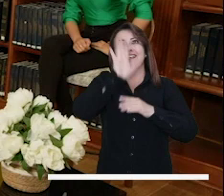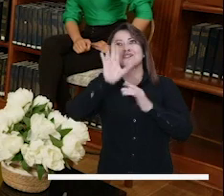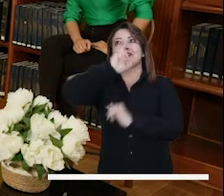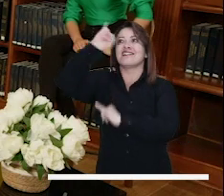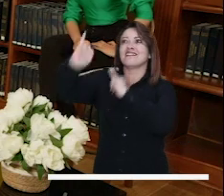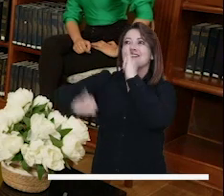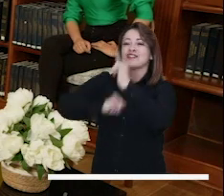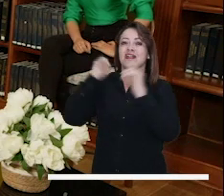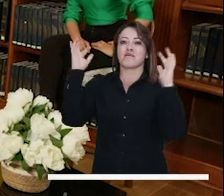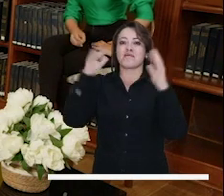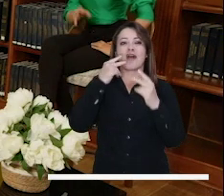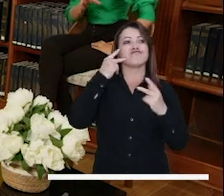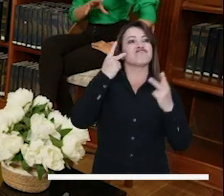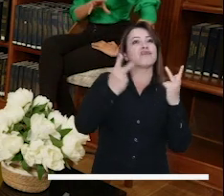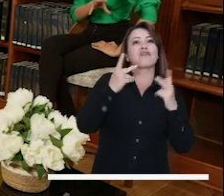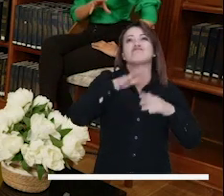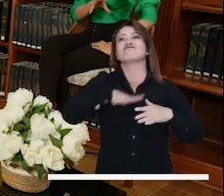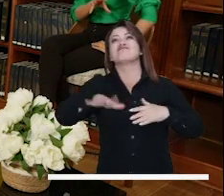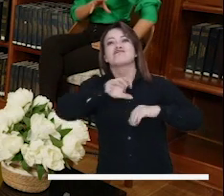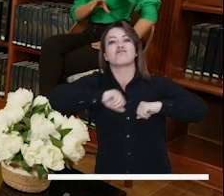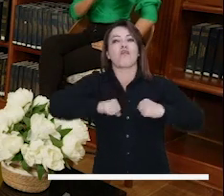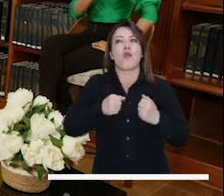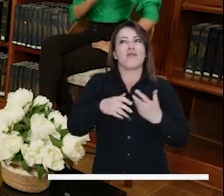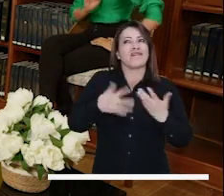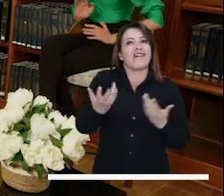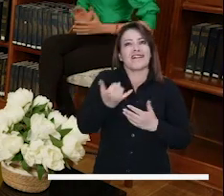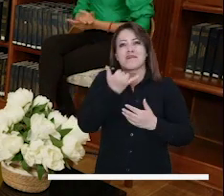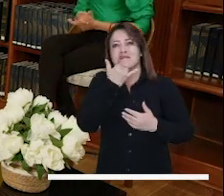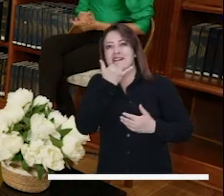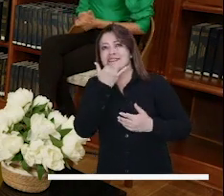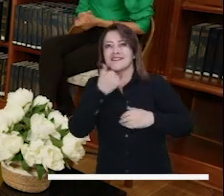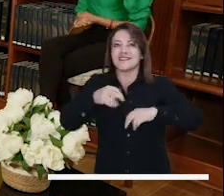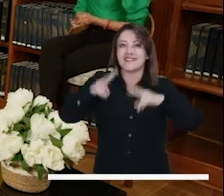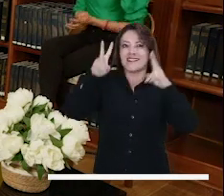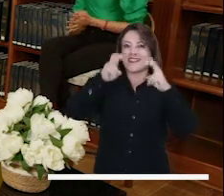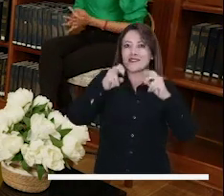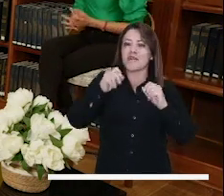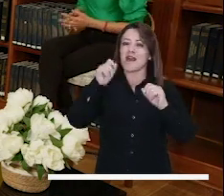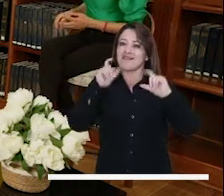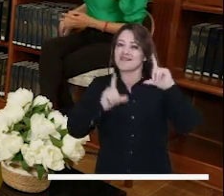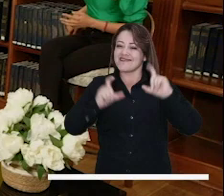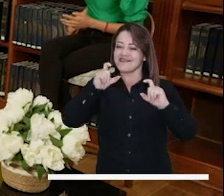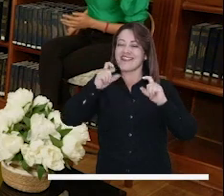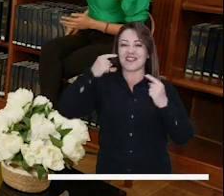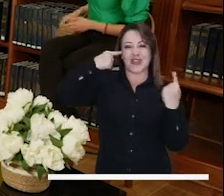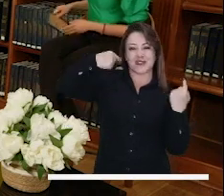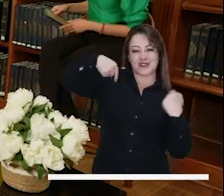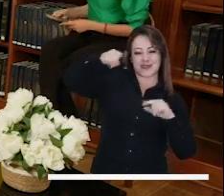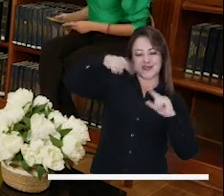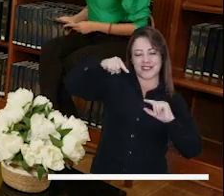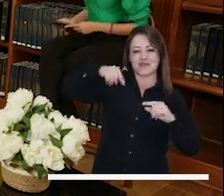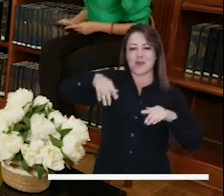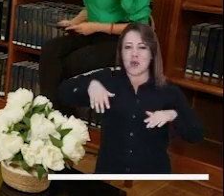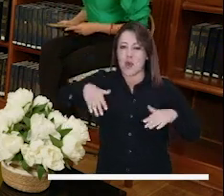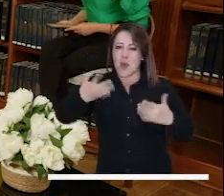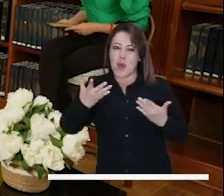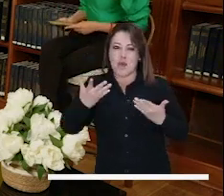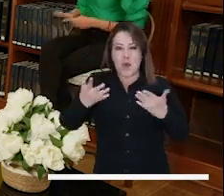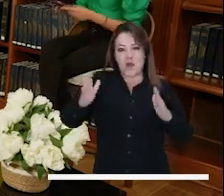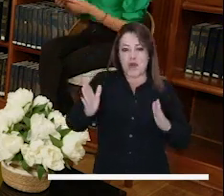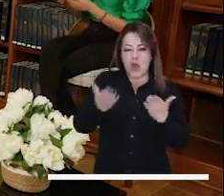esto en realidad a la ciudad? ¿La puede afectar de alguna manera? Muchas inquietudes tenemos en el camino y por supuesto buscamos